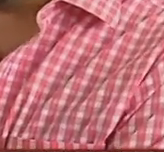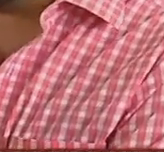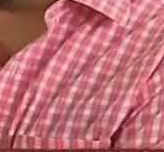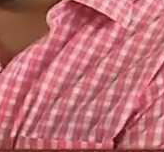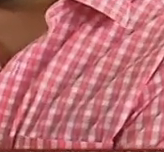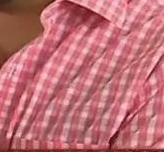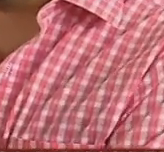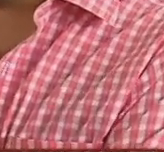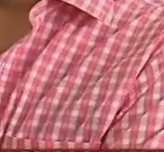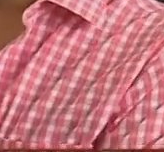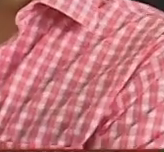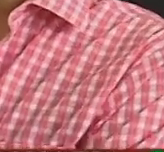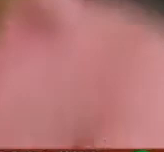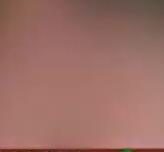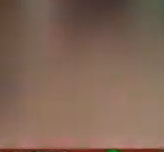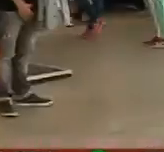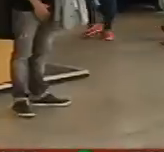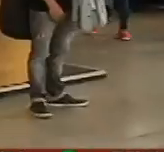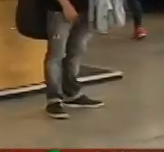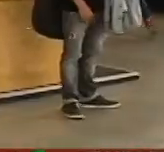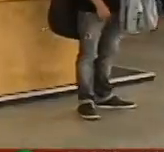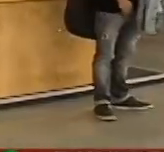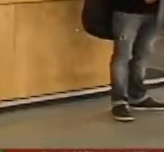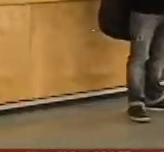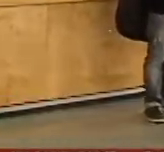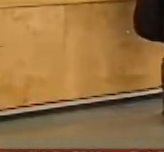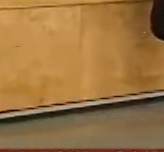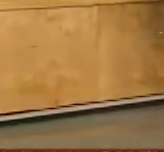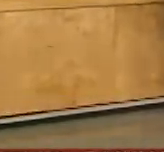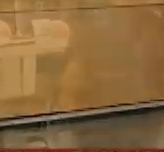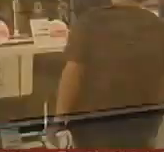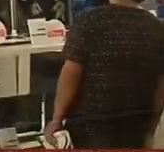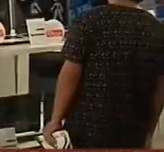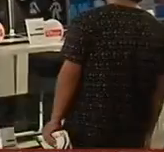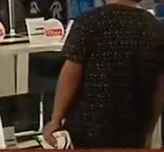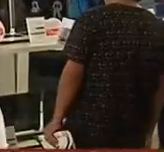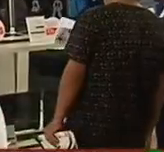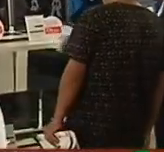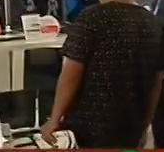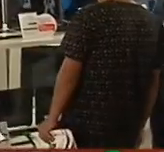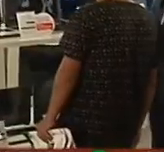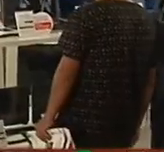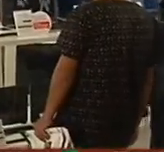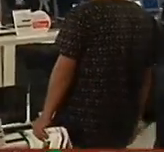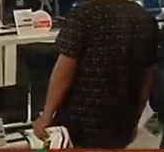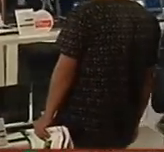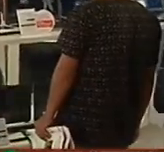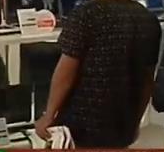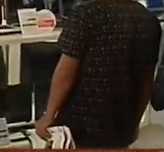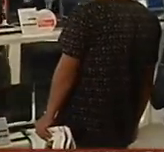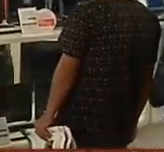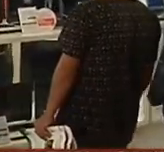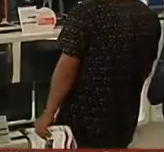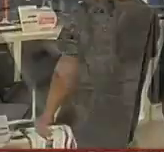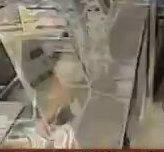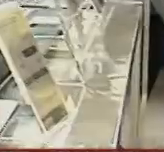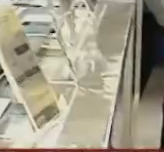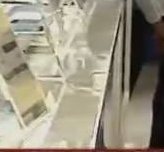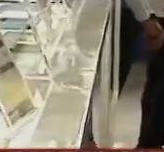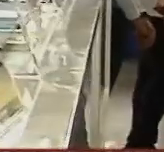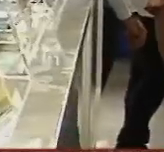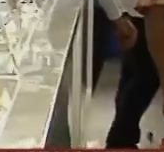con Windows que están a bastante buen precio. Aquí puede encontrar todo lo relacionado para el regreso a clases de educación básica,